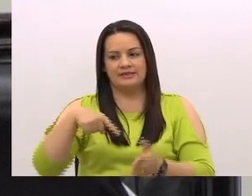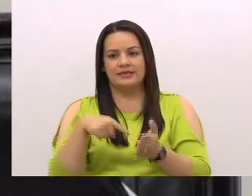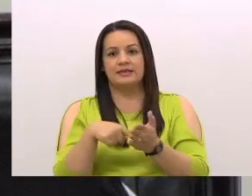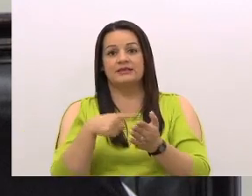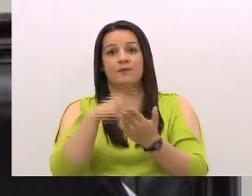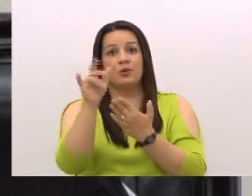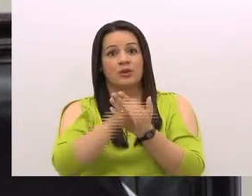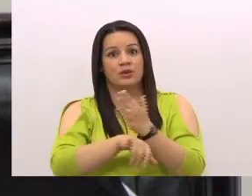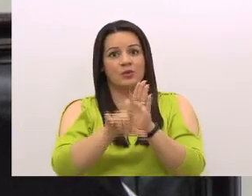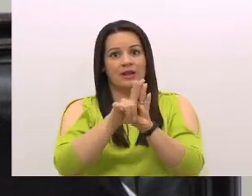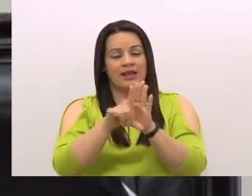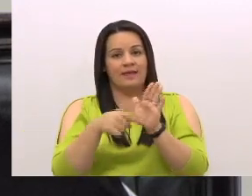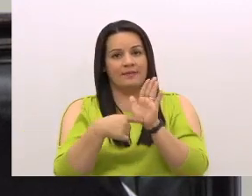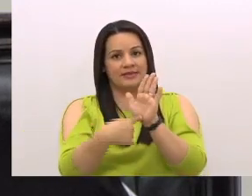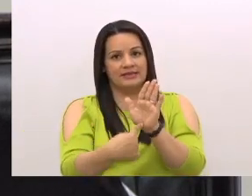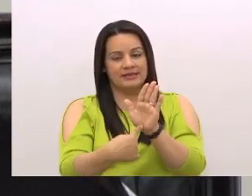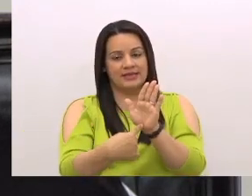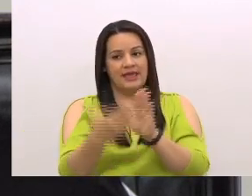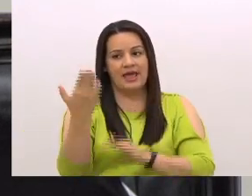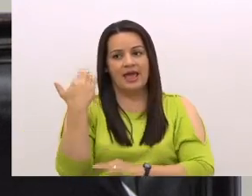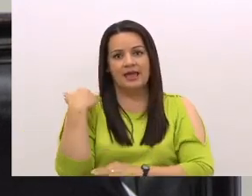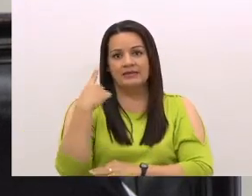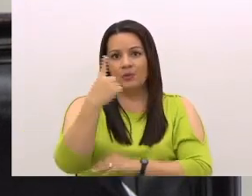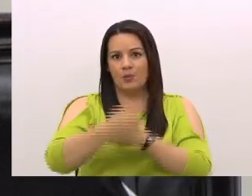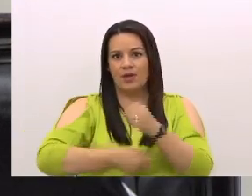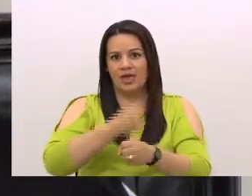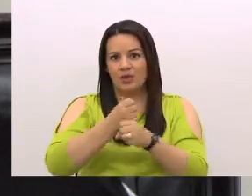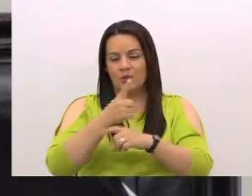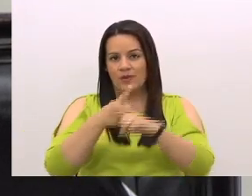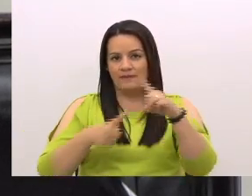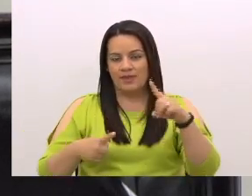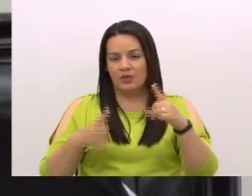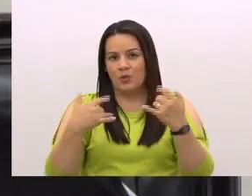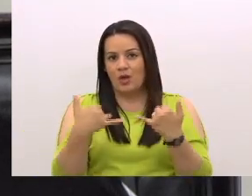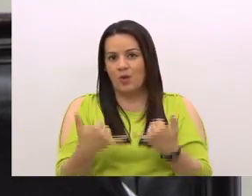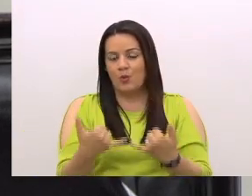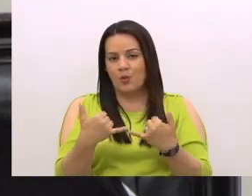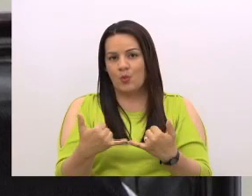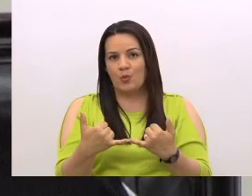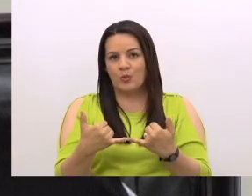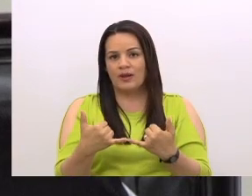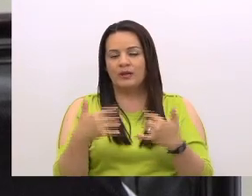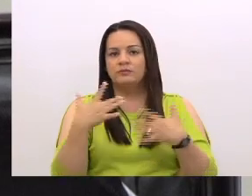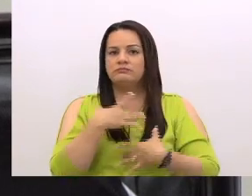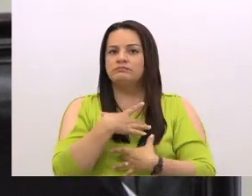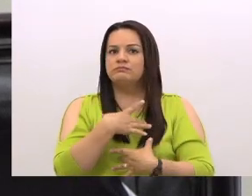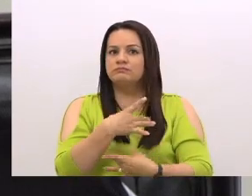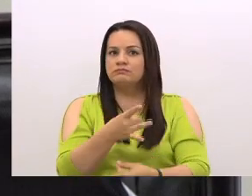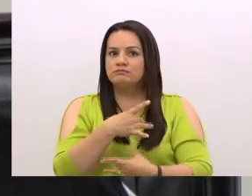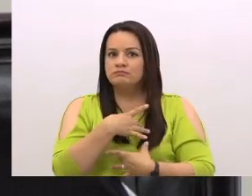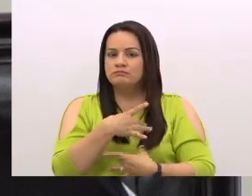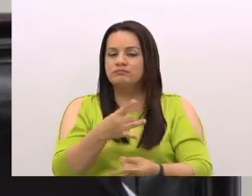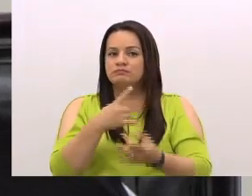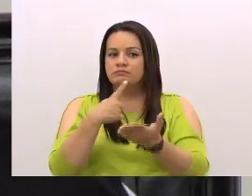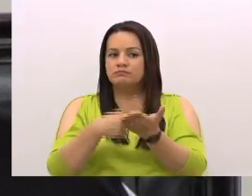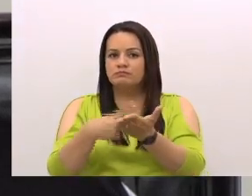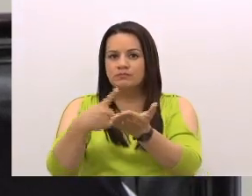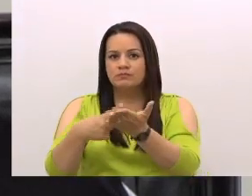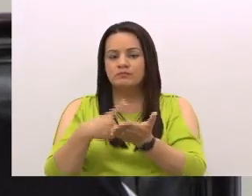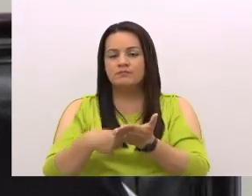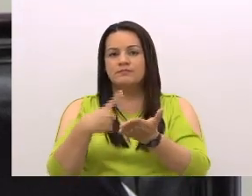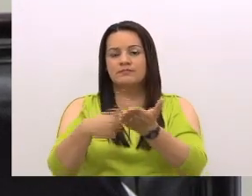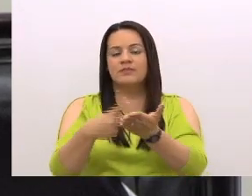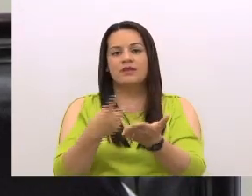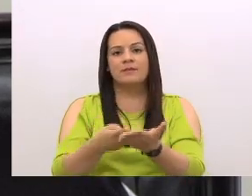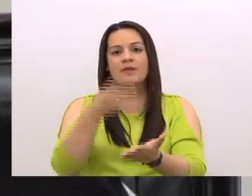de ley que presenté hace más de un año y medio, ahora se torna muy interesante por la discusión muy valiosa